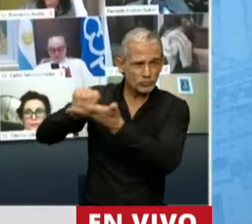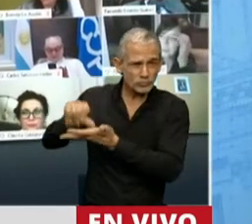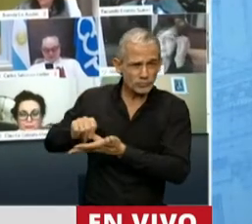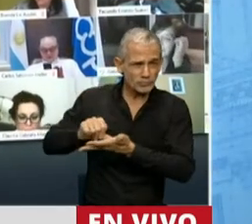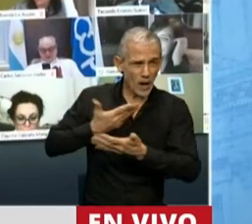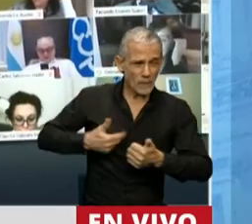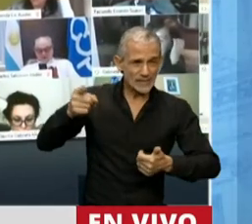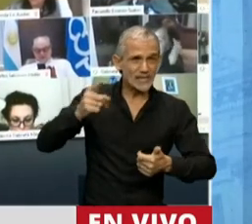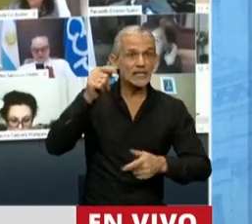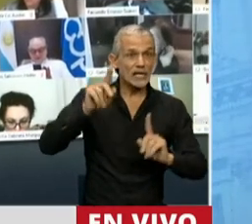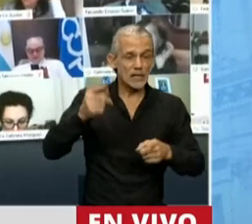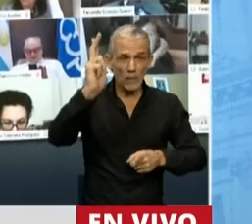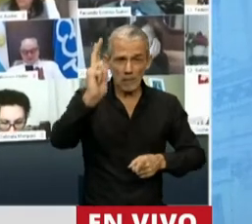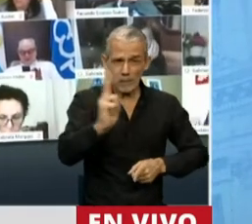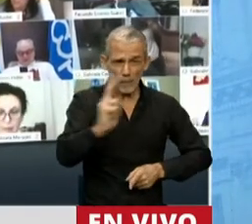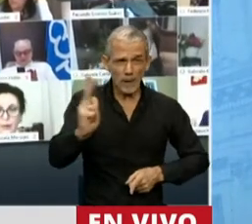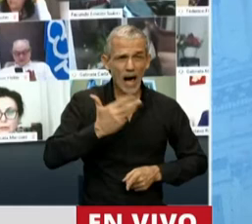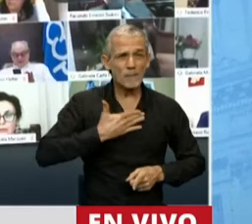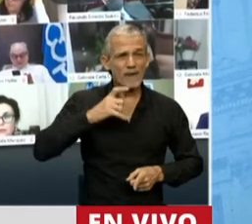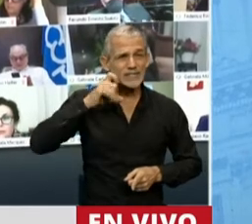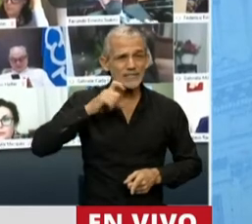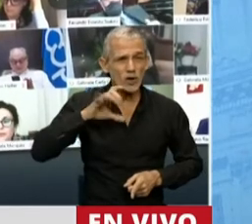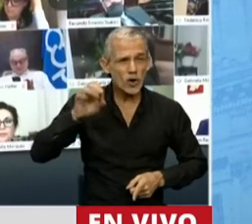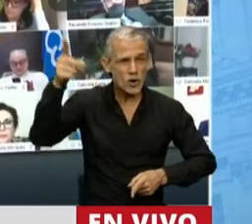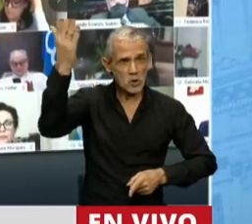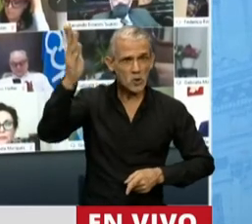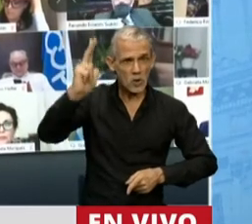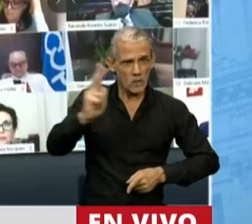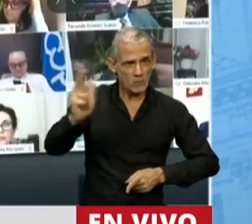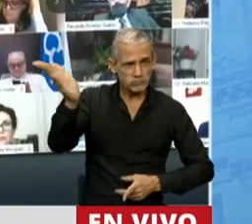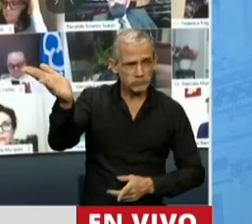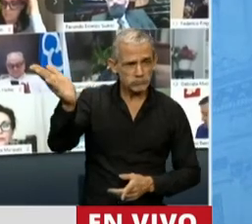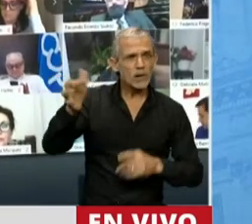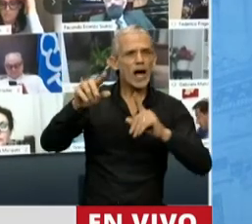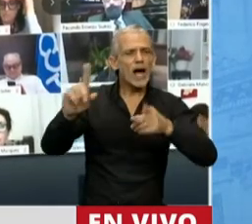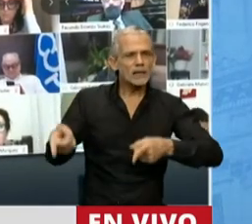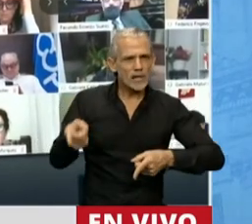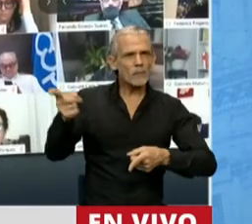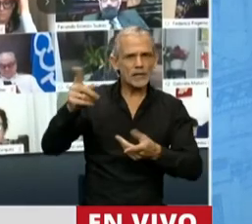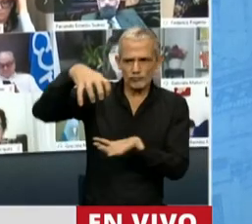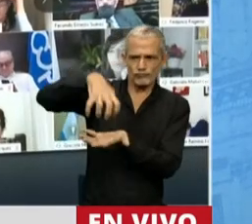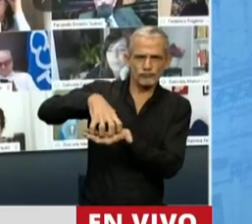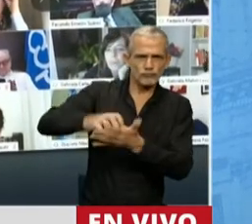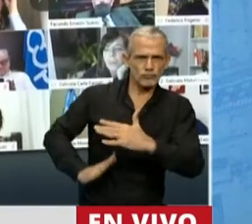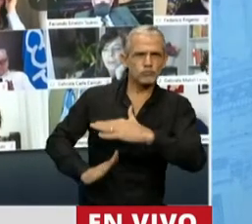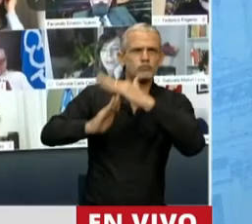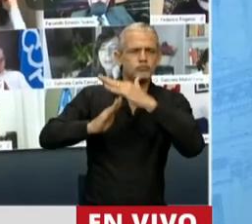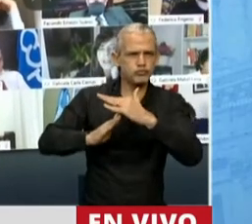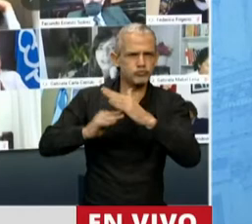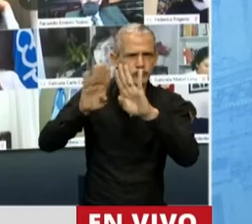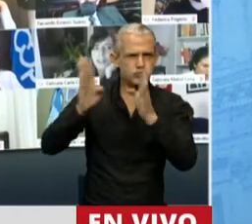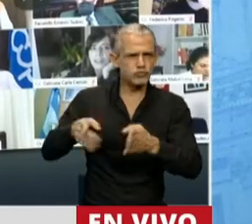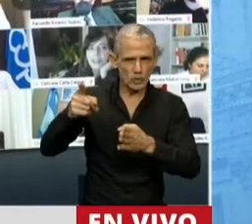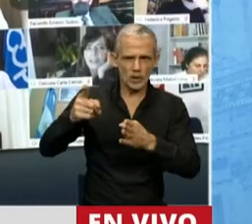el Papa Francisco, que decidió en la Academia de Ciencias Pontificias hacer un